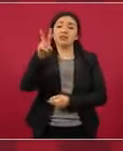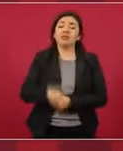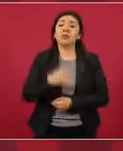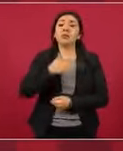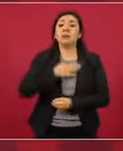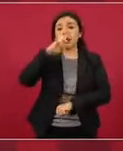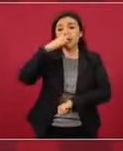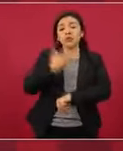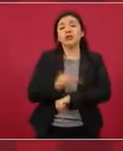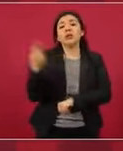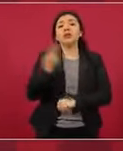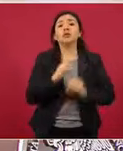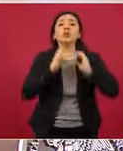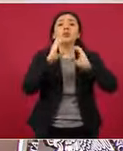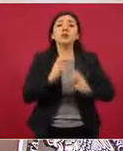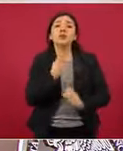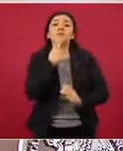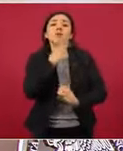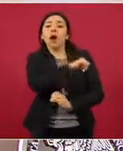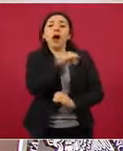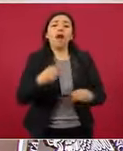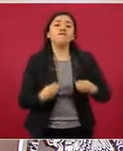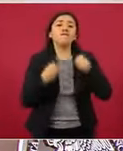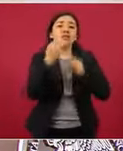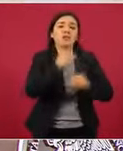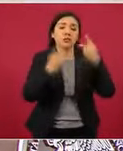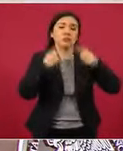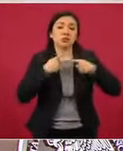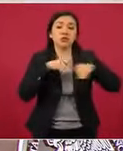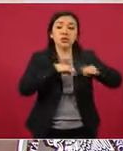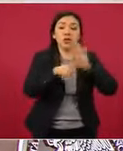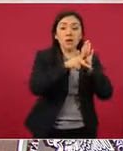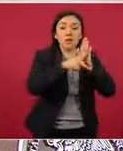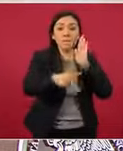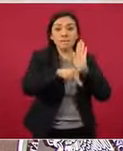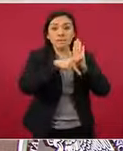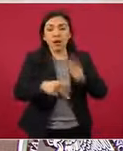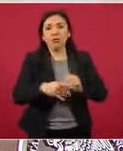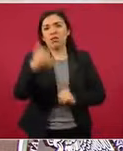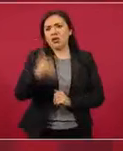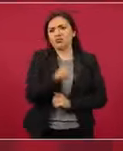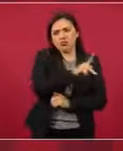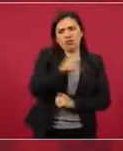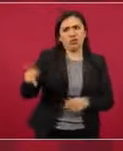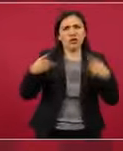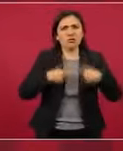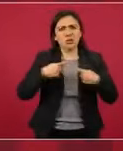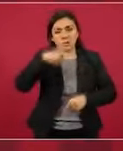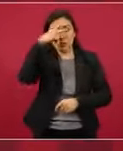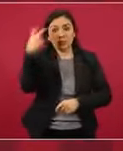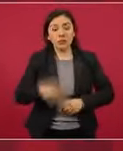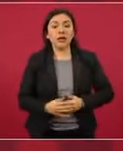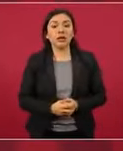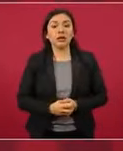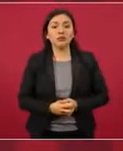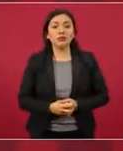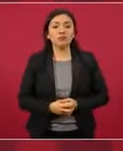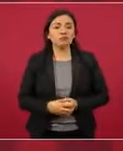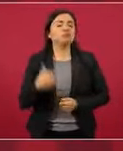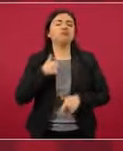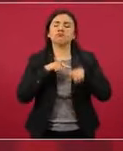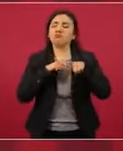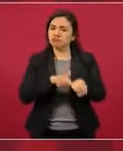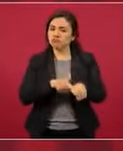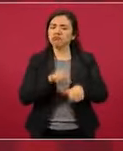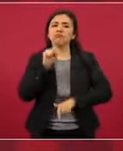cuidar la vida de los periodistas y de todos los mexicanos y lo vamos a seguir